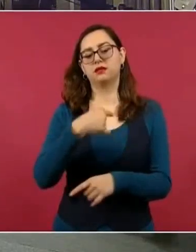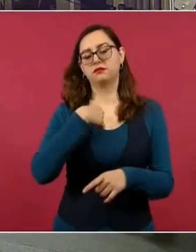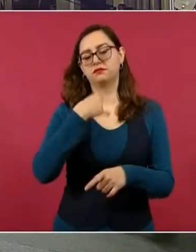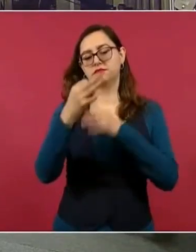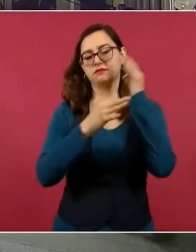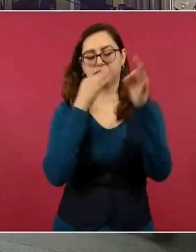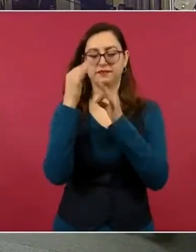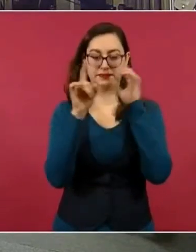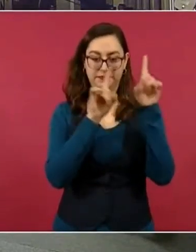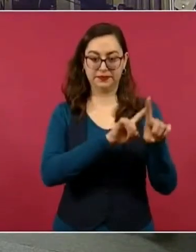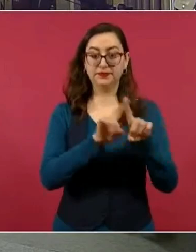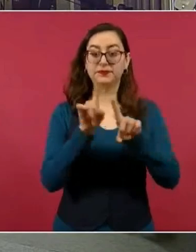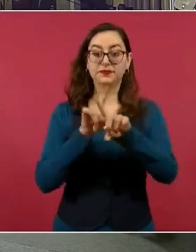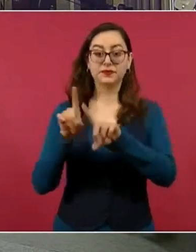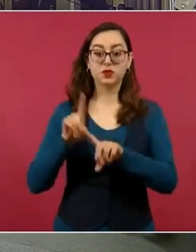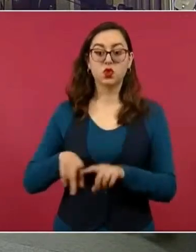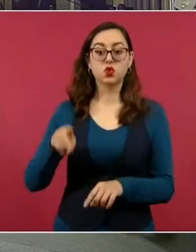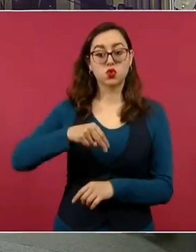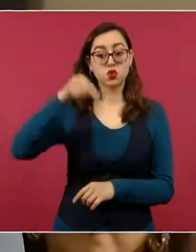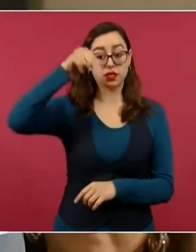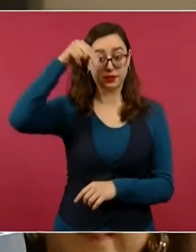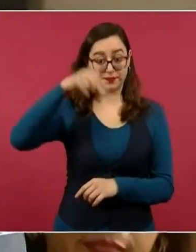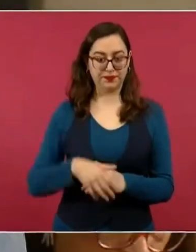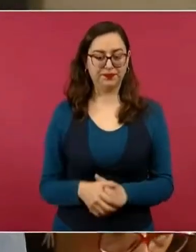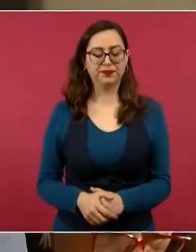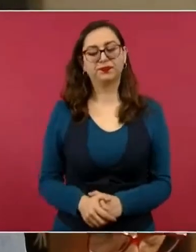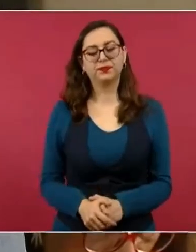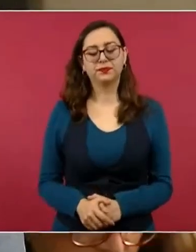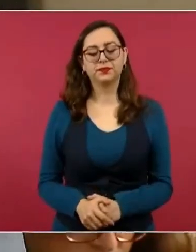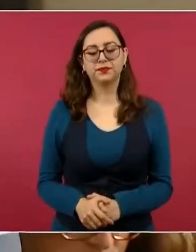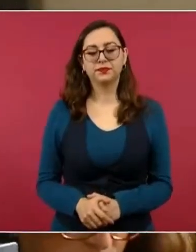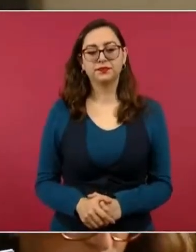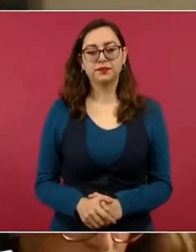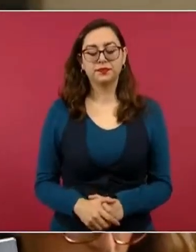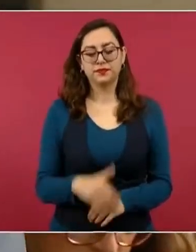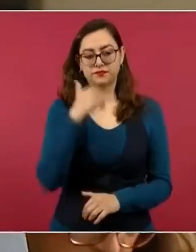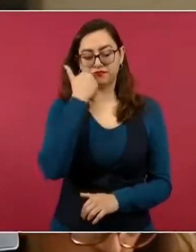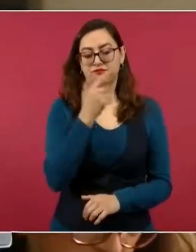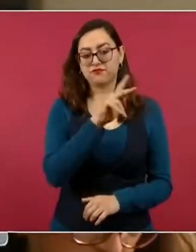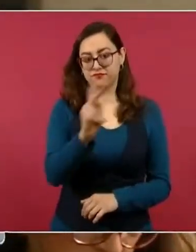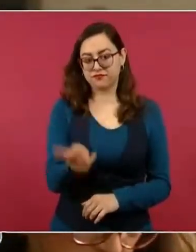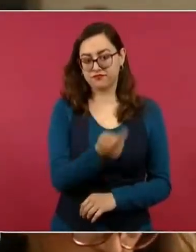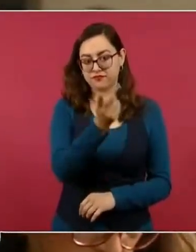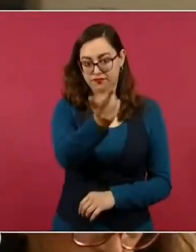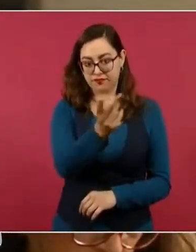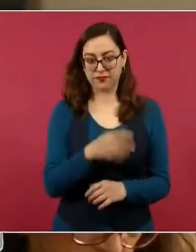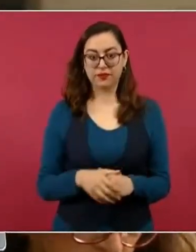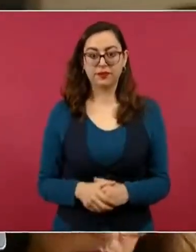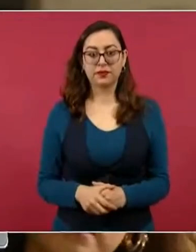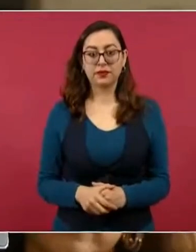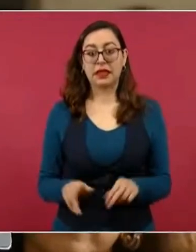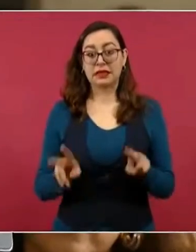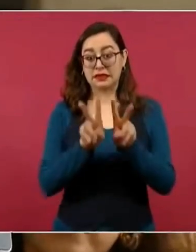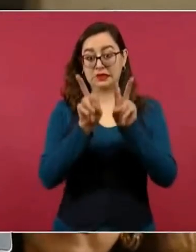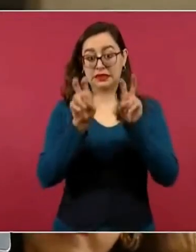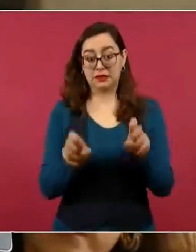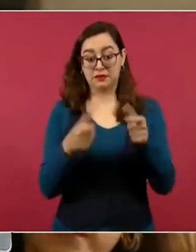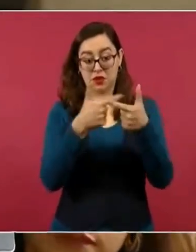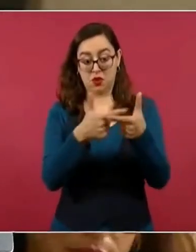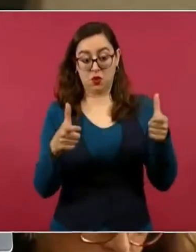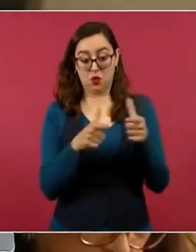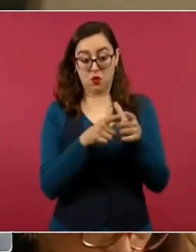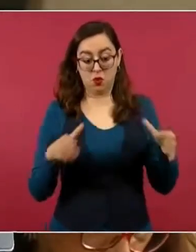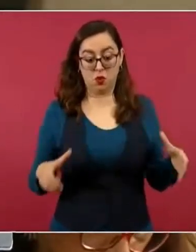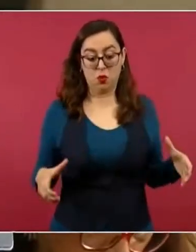Presidente, preguntarle en un primer momento sobre la conformación de este colectivo por México que se presentó ayer,